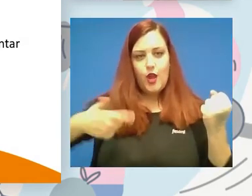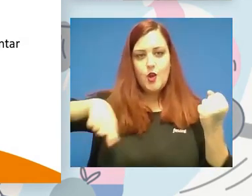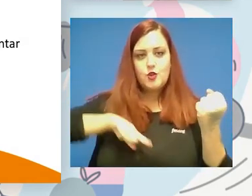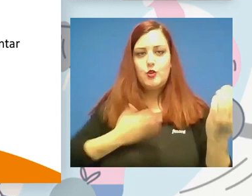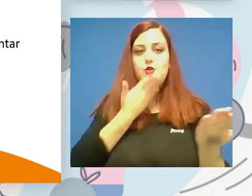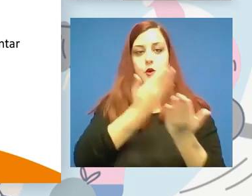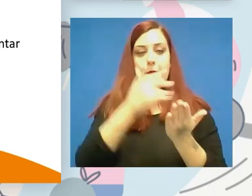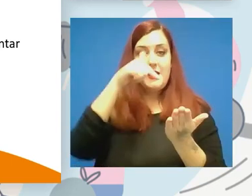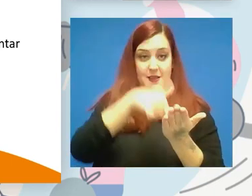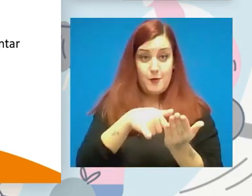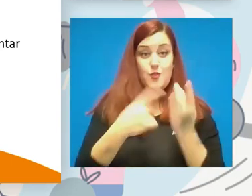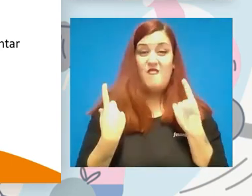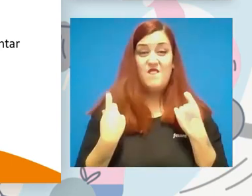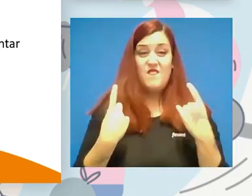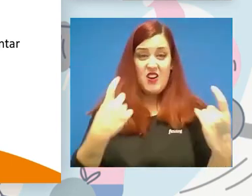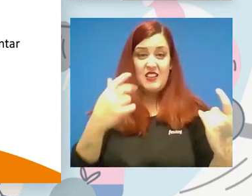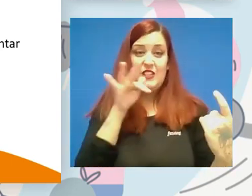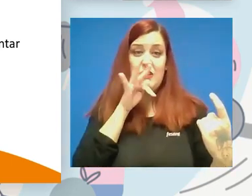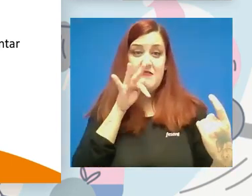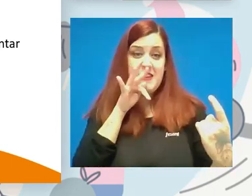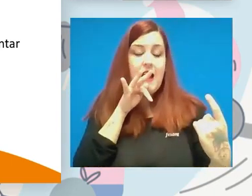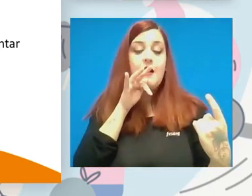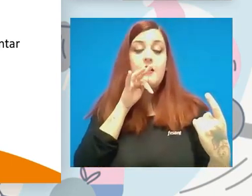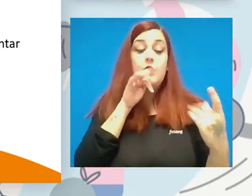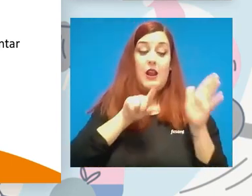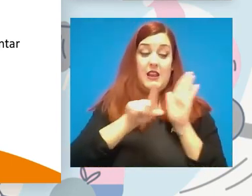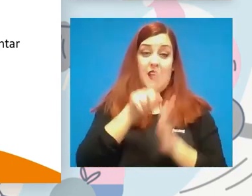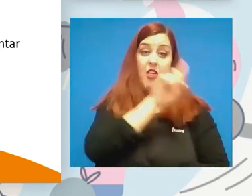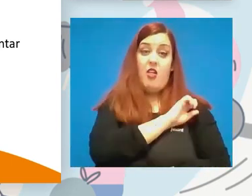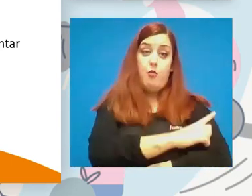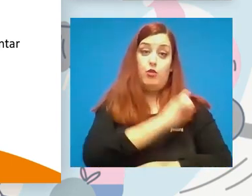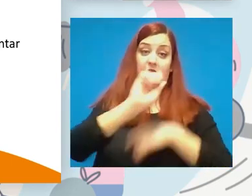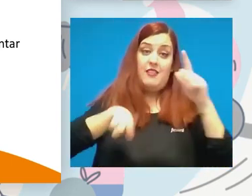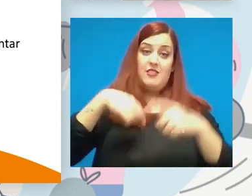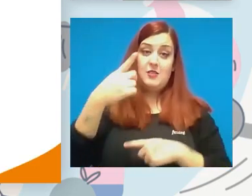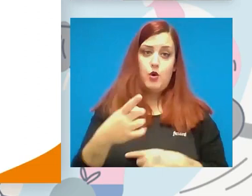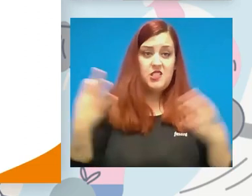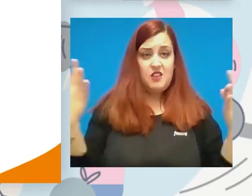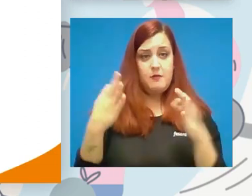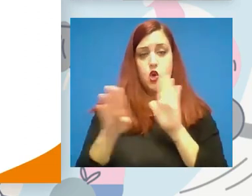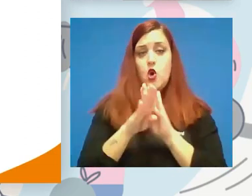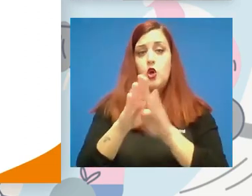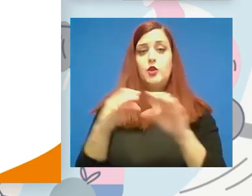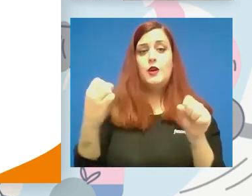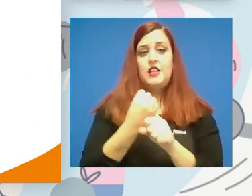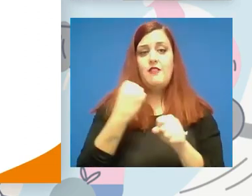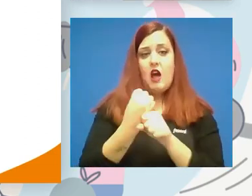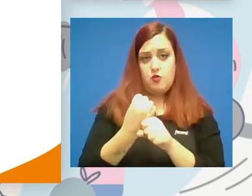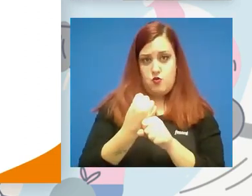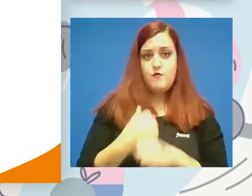pendientes después de la ley del deporte, pero que tenemos que seguir trabajando entre todos los actores implicados.